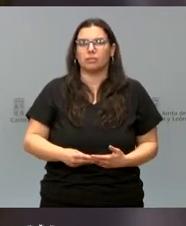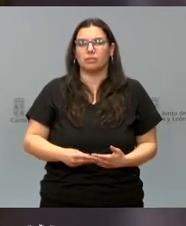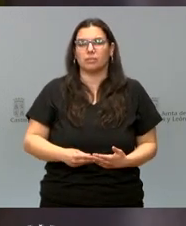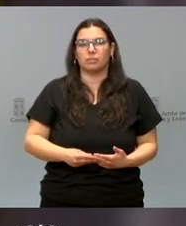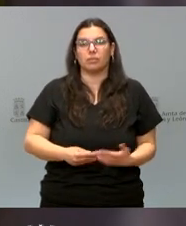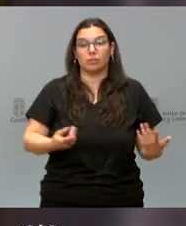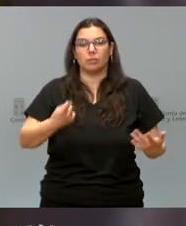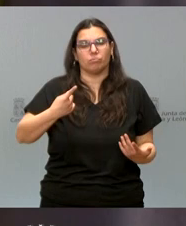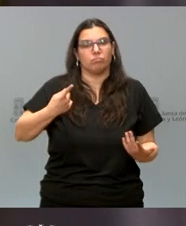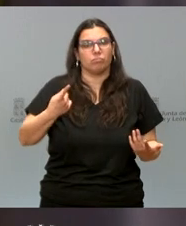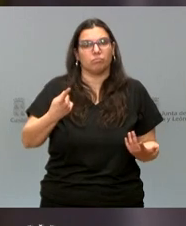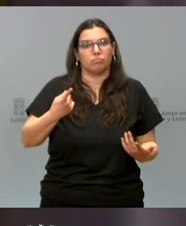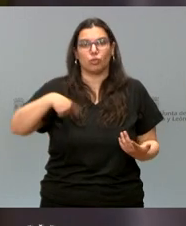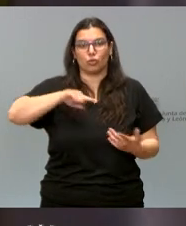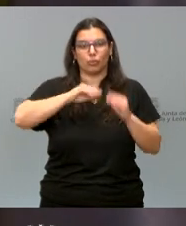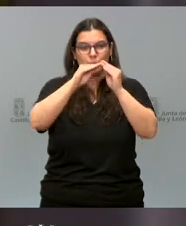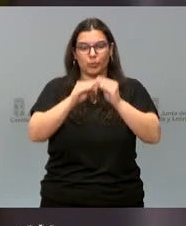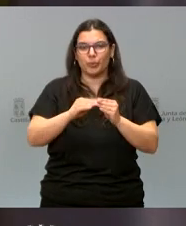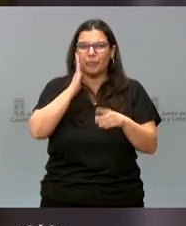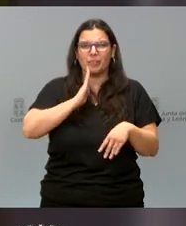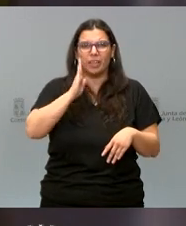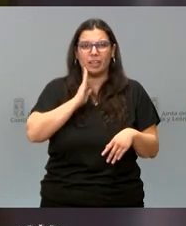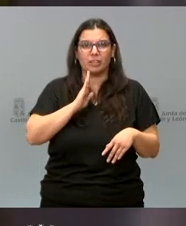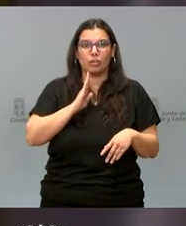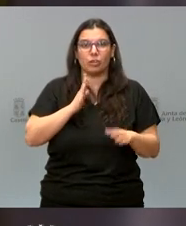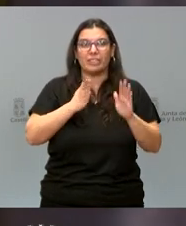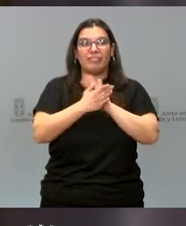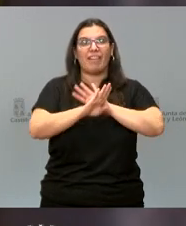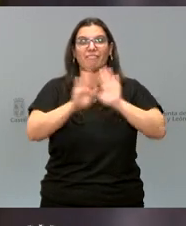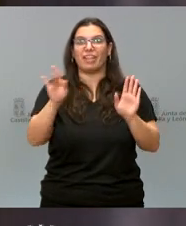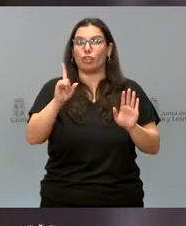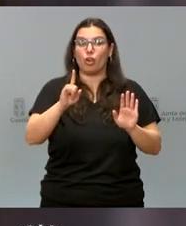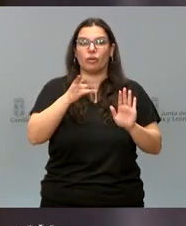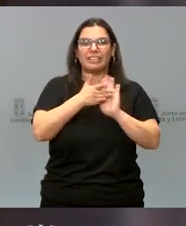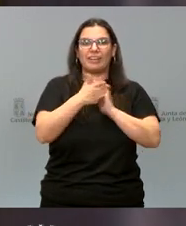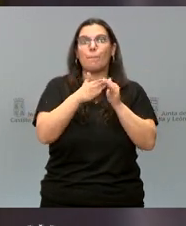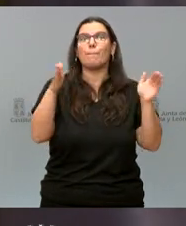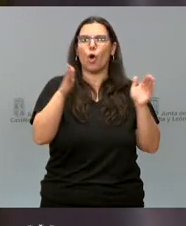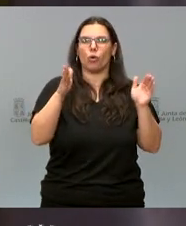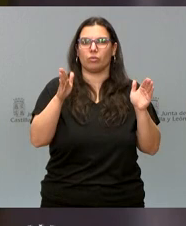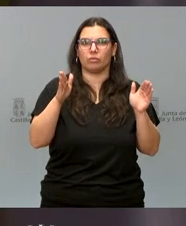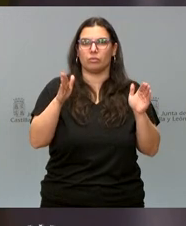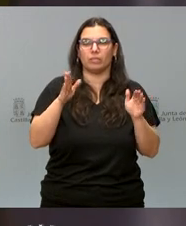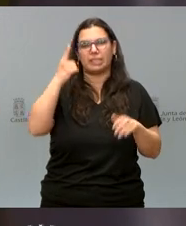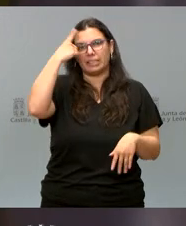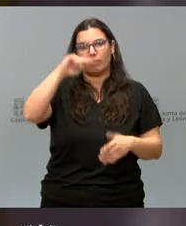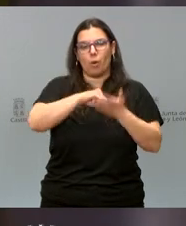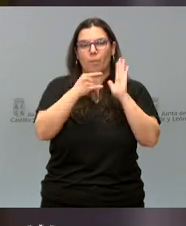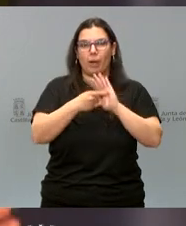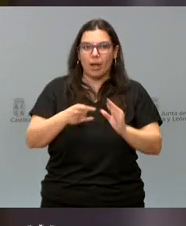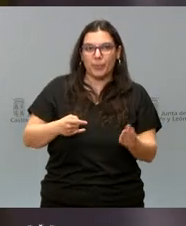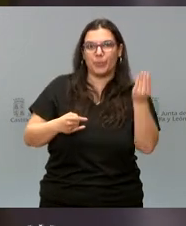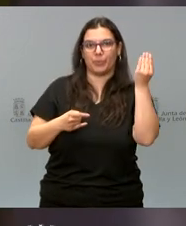luego lo estamos haciendo con muchísimo cariño, pero no es el fin de nada, es el principio de algo. Sabemos que este plan nace